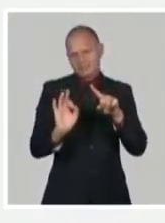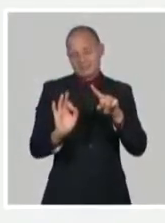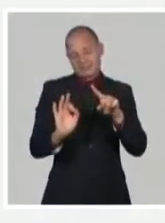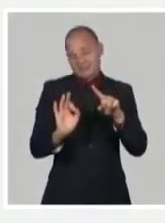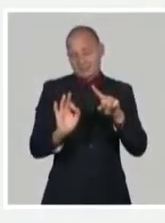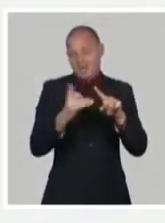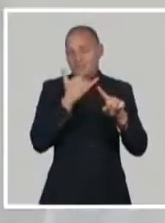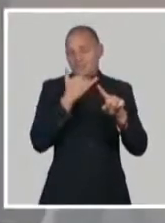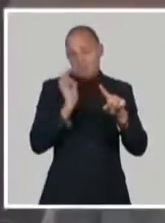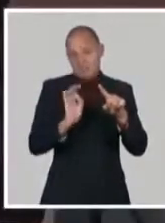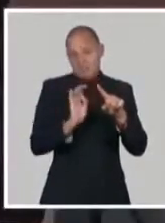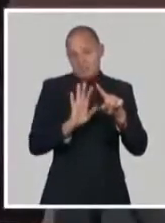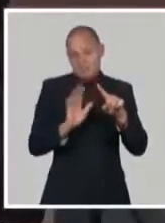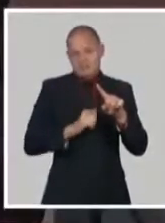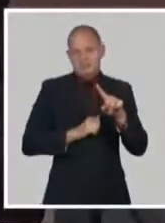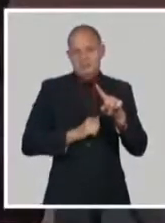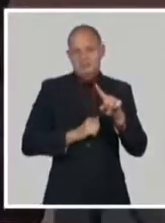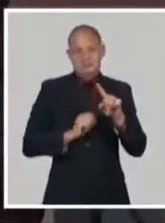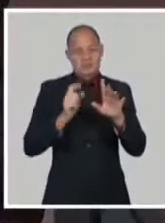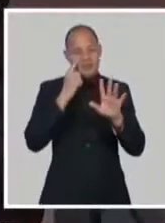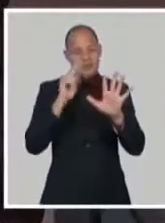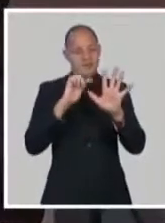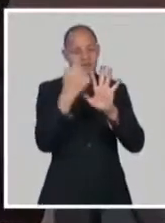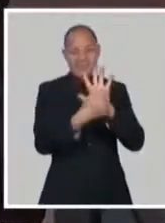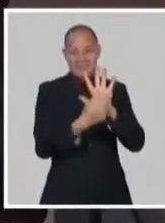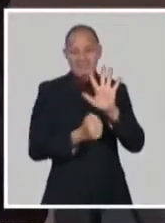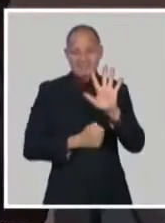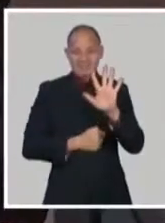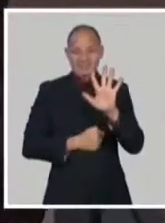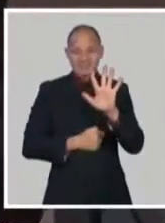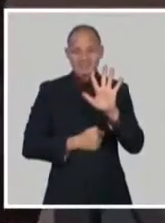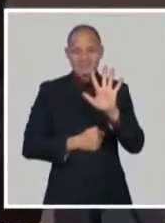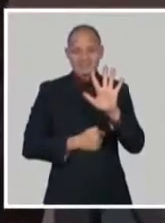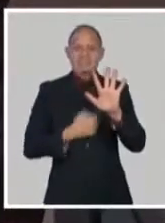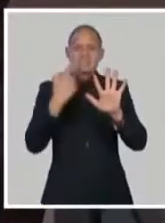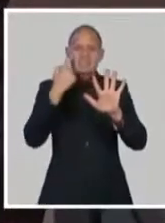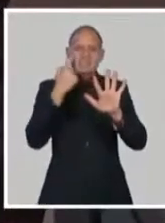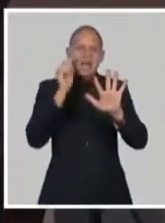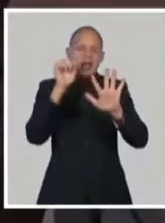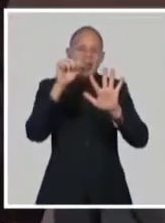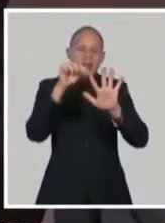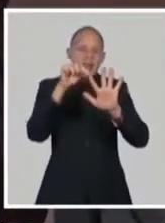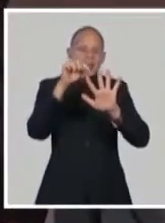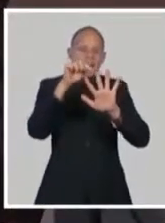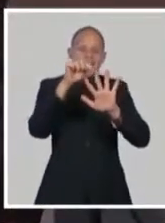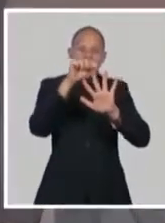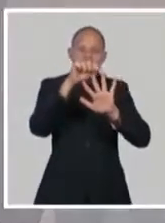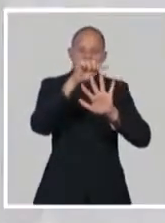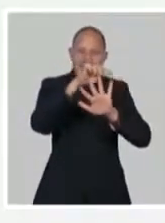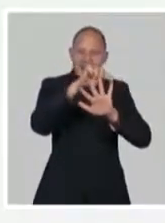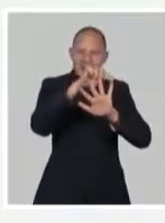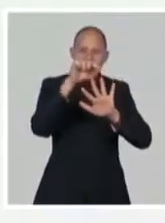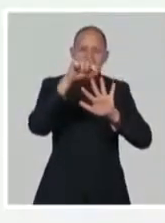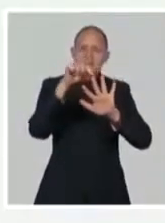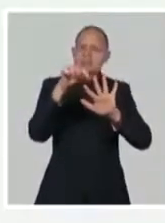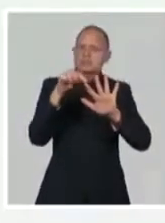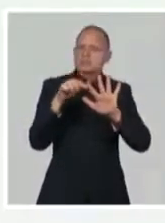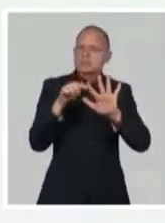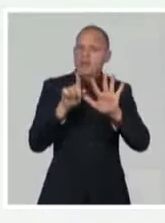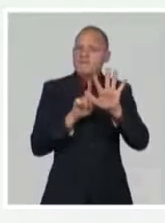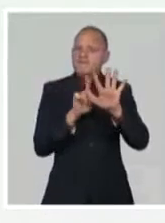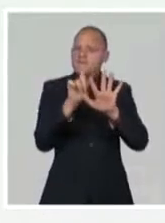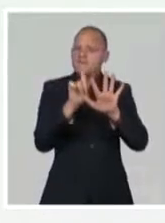daño. Este virus tiene en su superficie una proteína, la espiga que se le llama.